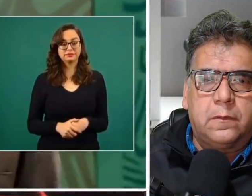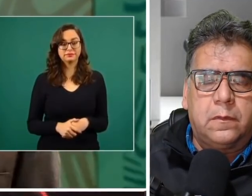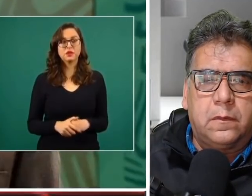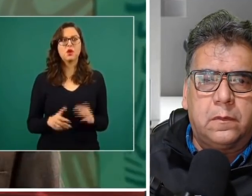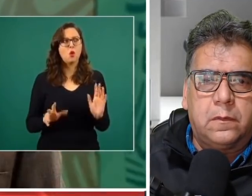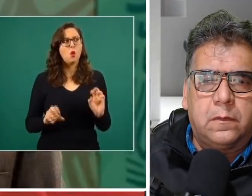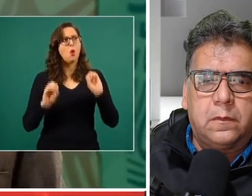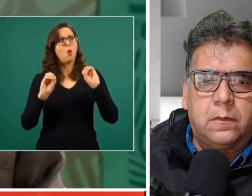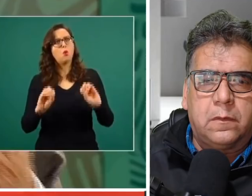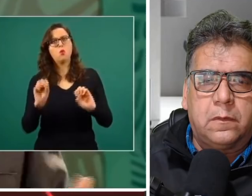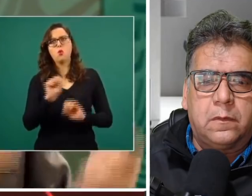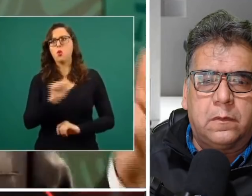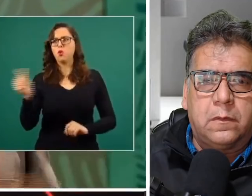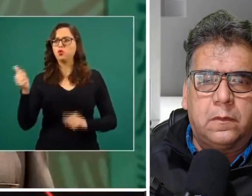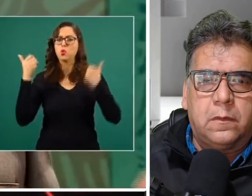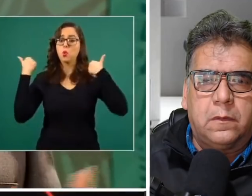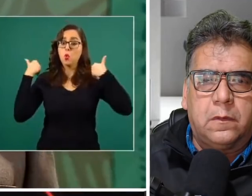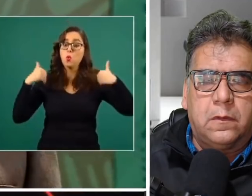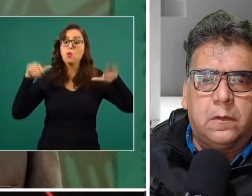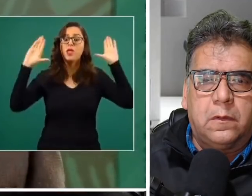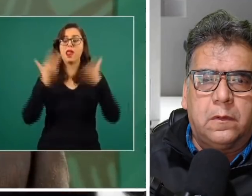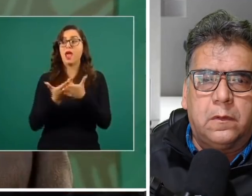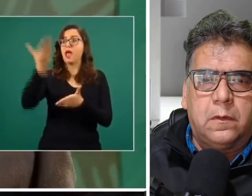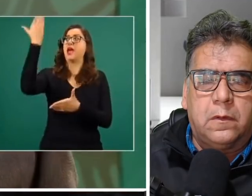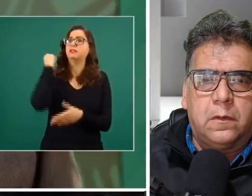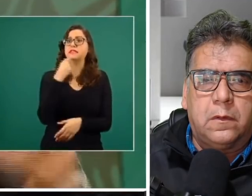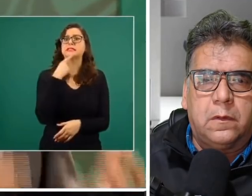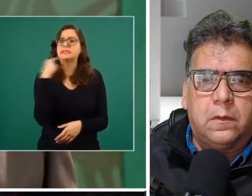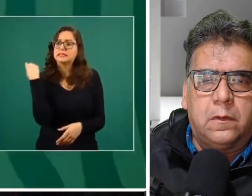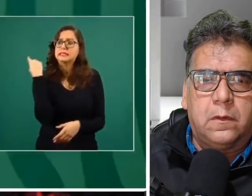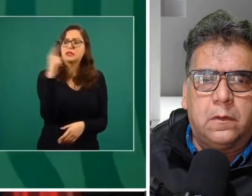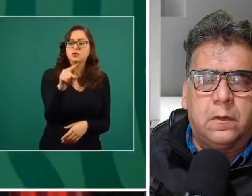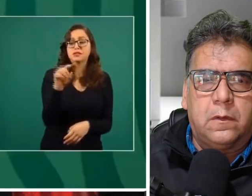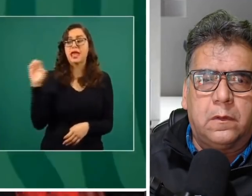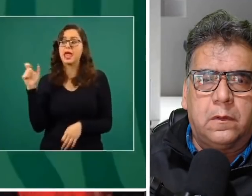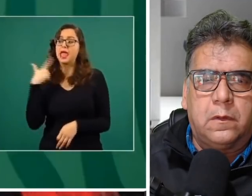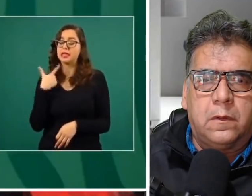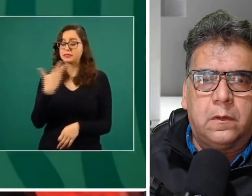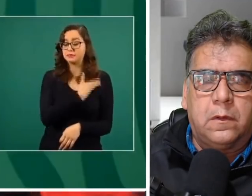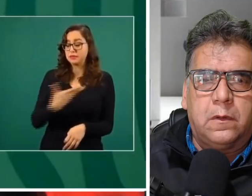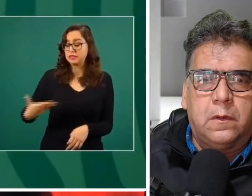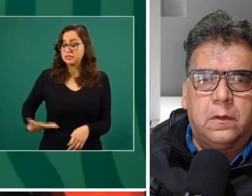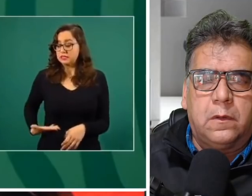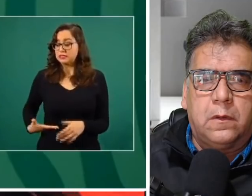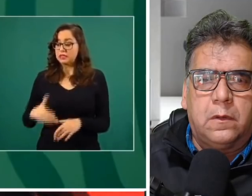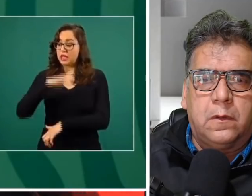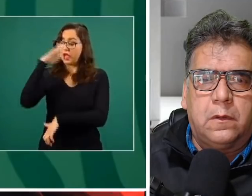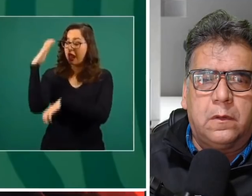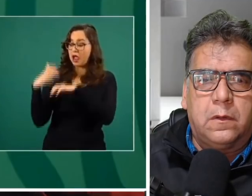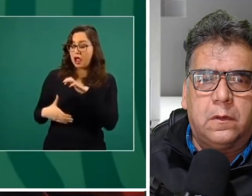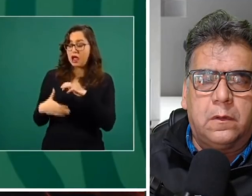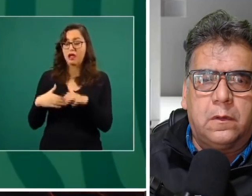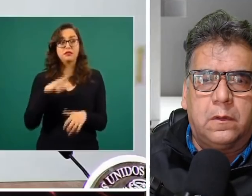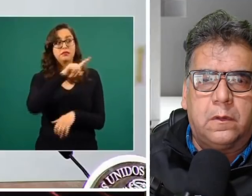del Consejo de Administración de una empresa extranjera que le